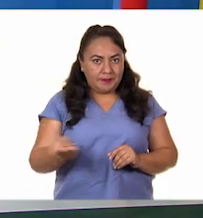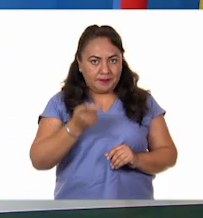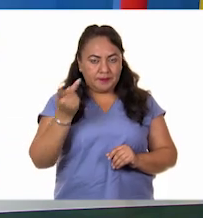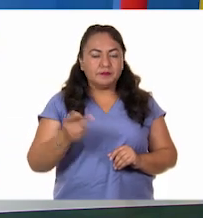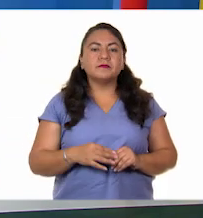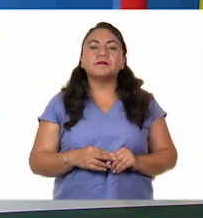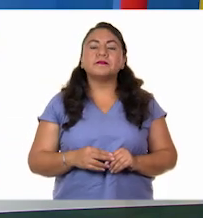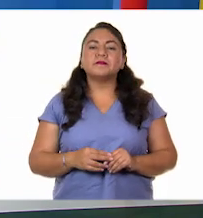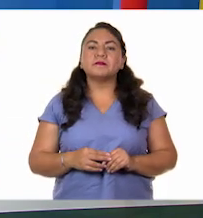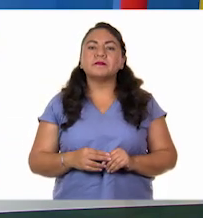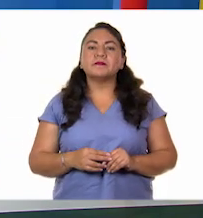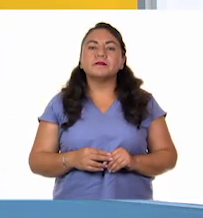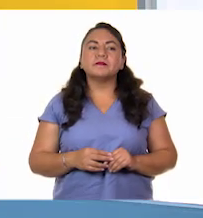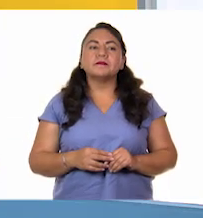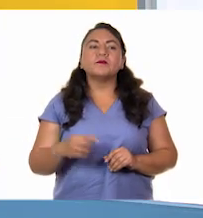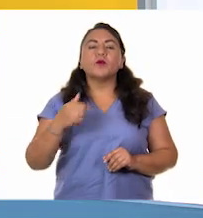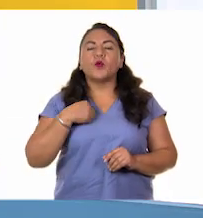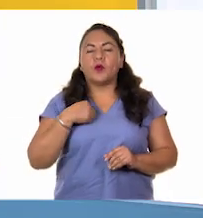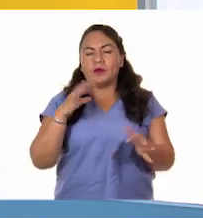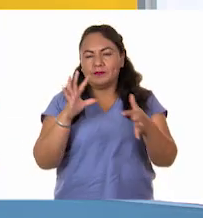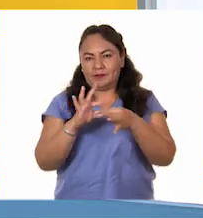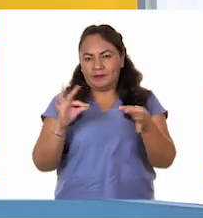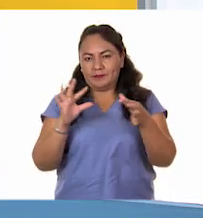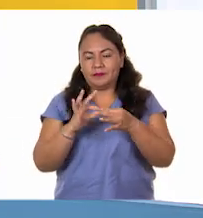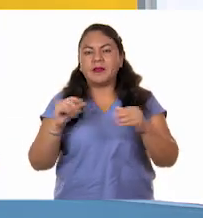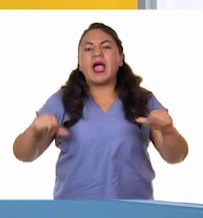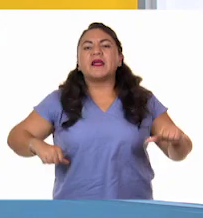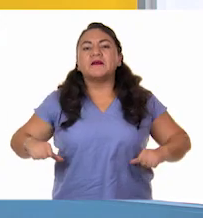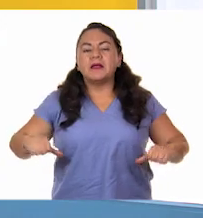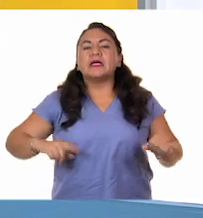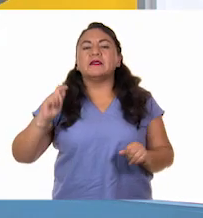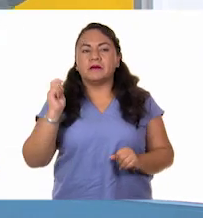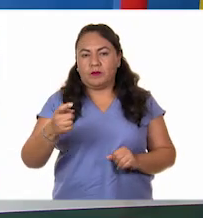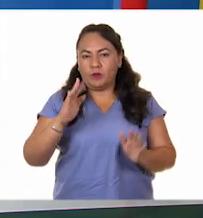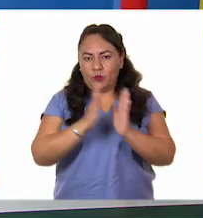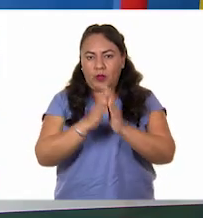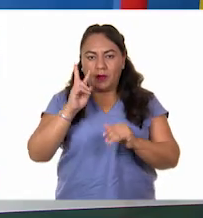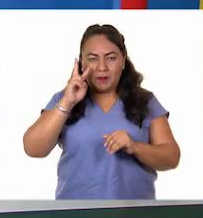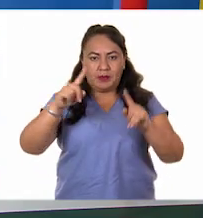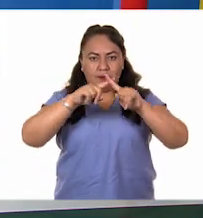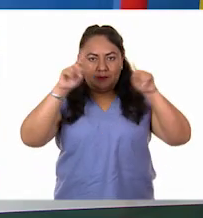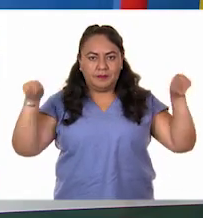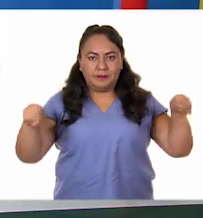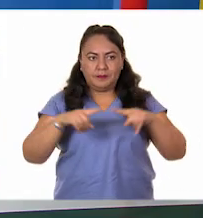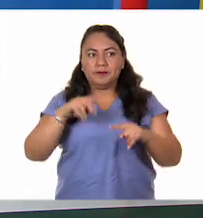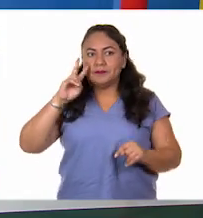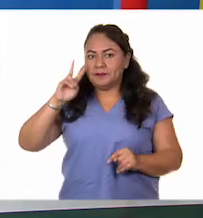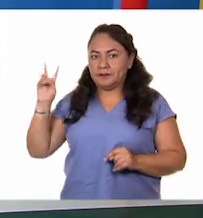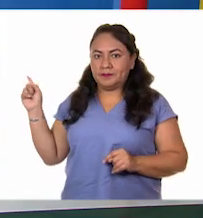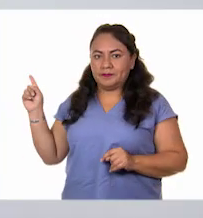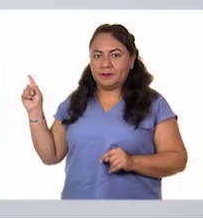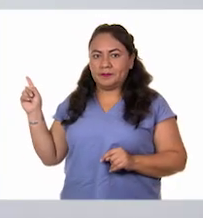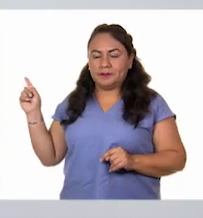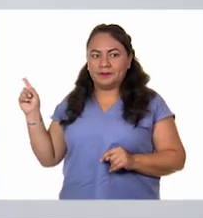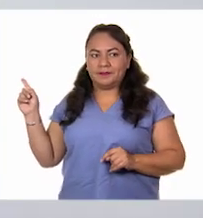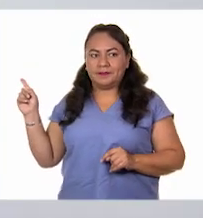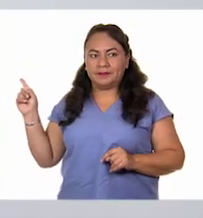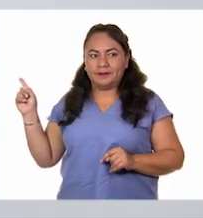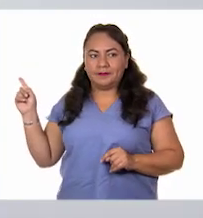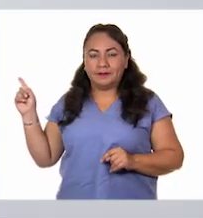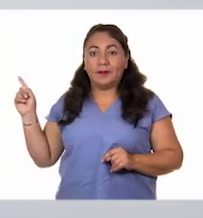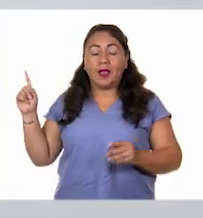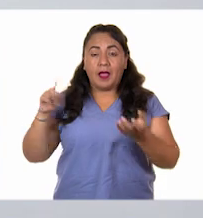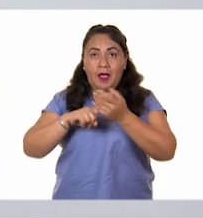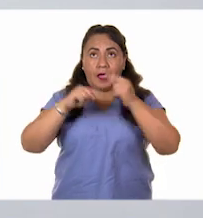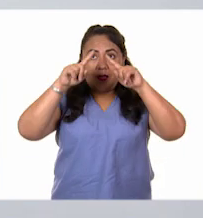¿Qué va a pasar? Me gustaría explicar bien la dinámica. Sí. Vean acá, por favor, muchachos. En